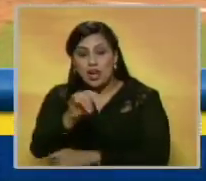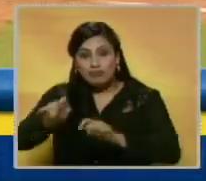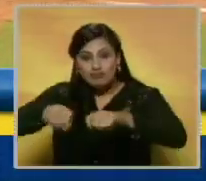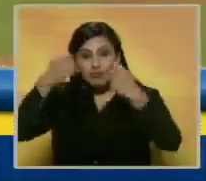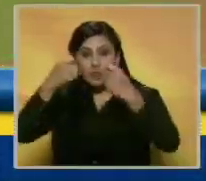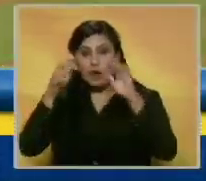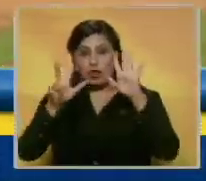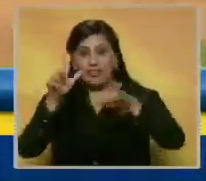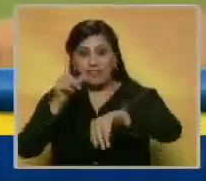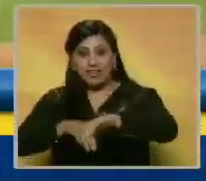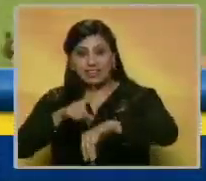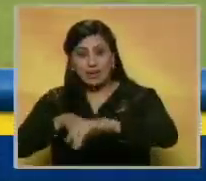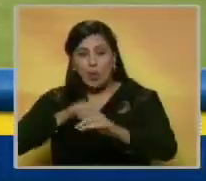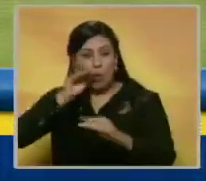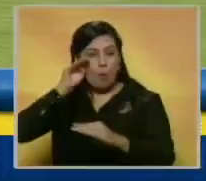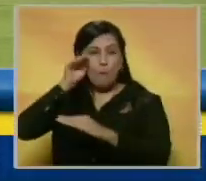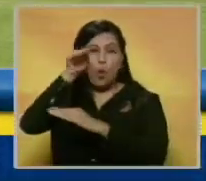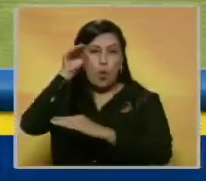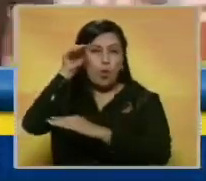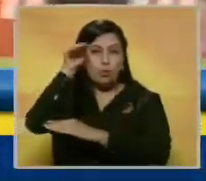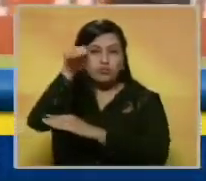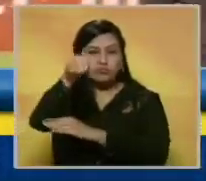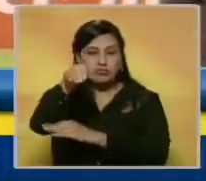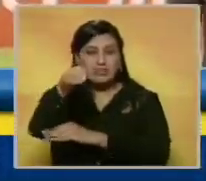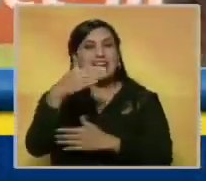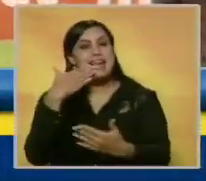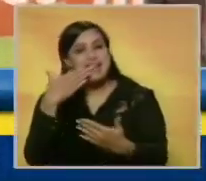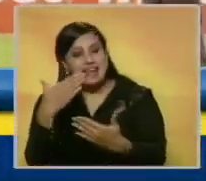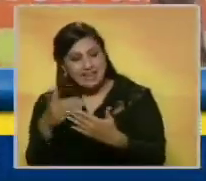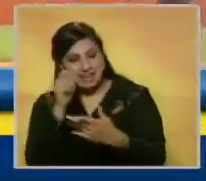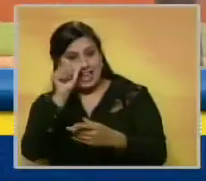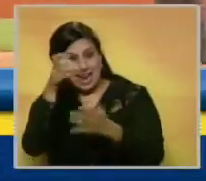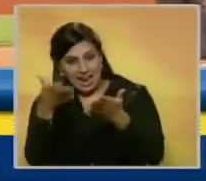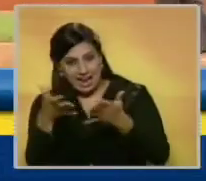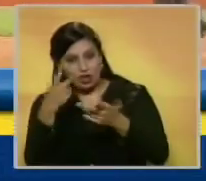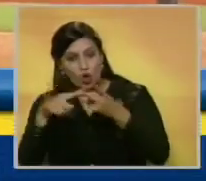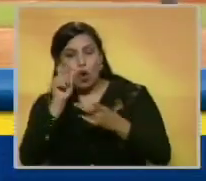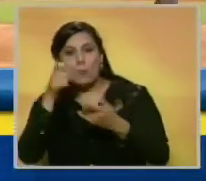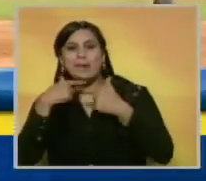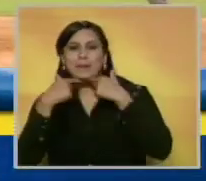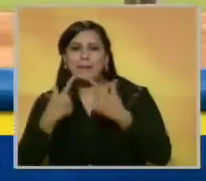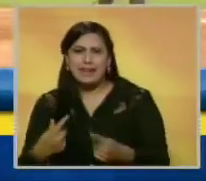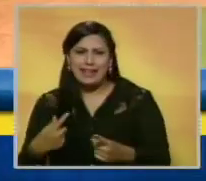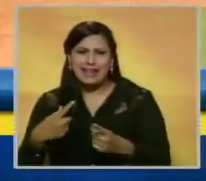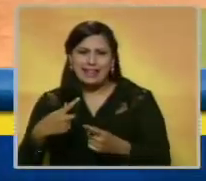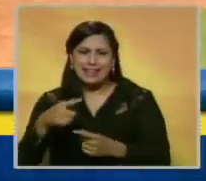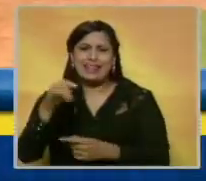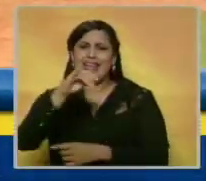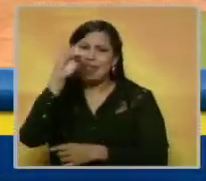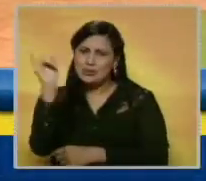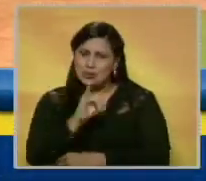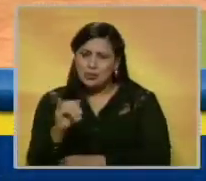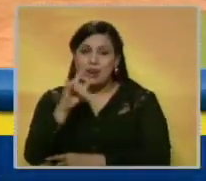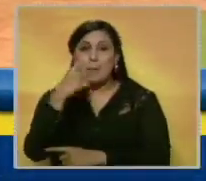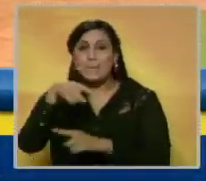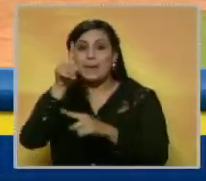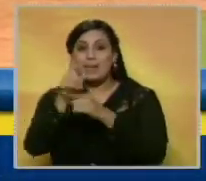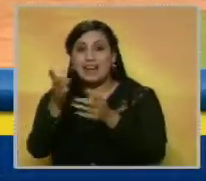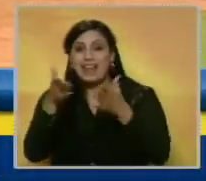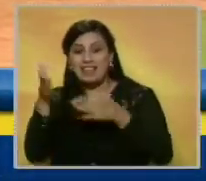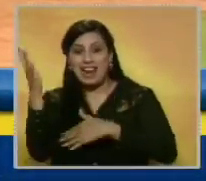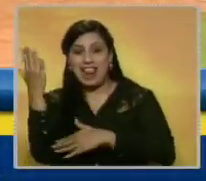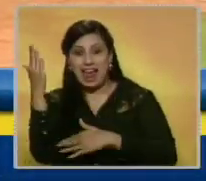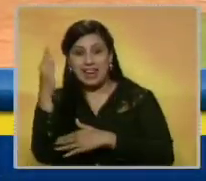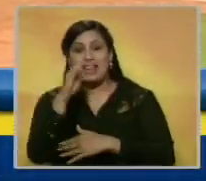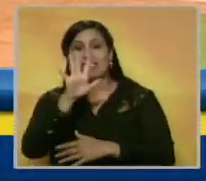blanqueo en el octavo inning con un honrón de Aaron Halter, ganó César Jiménez y perdió Sergio Pérez. Así, Lara ganó por primera vez en